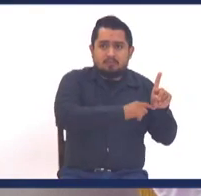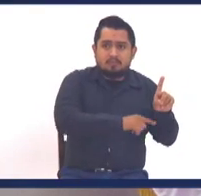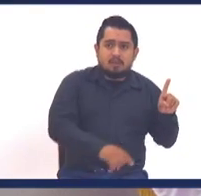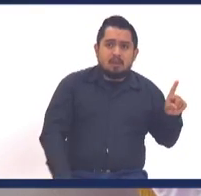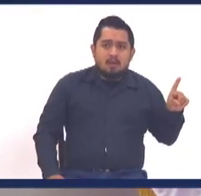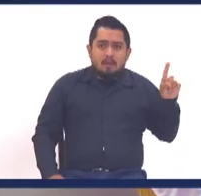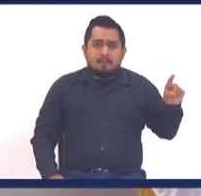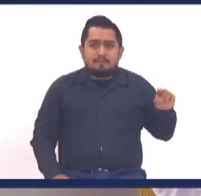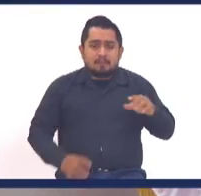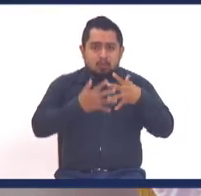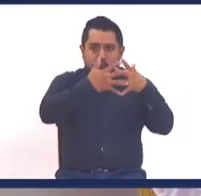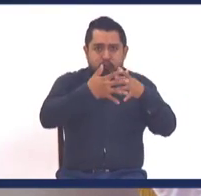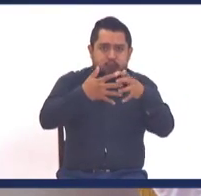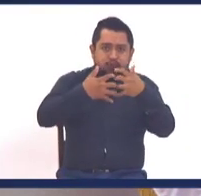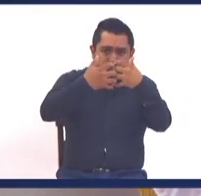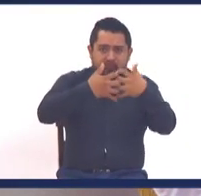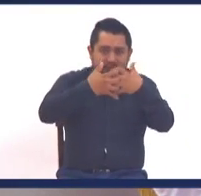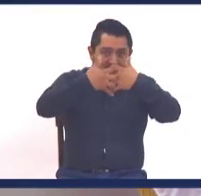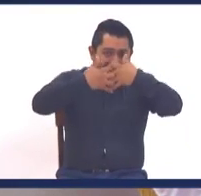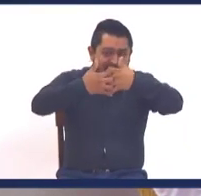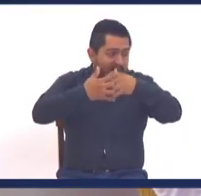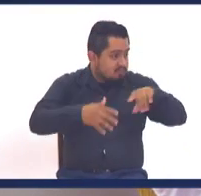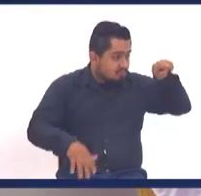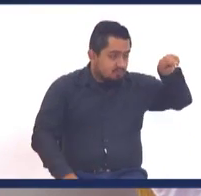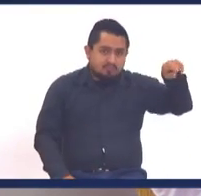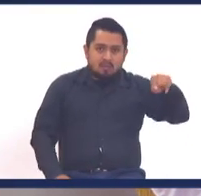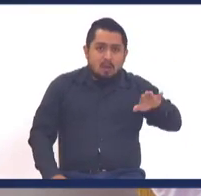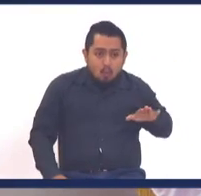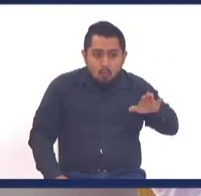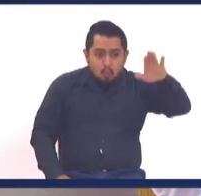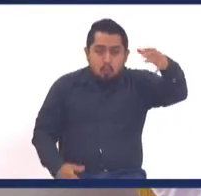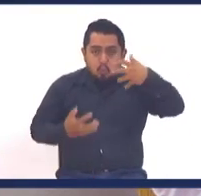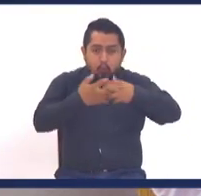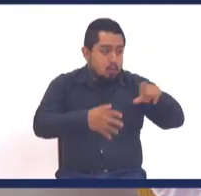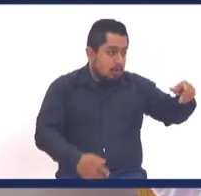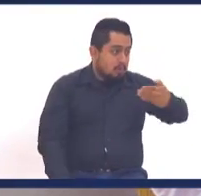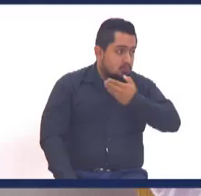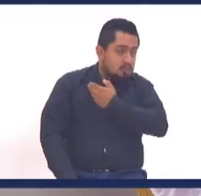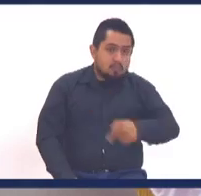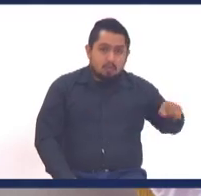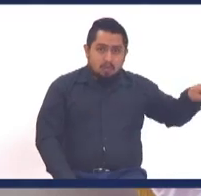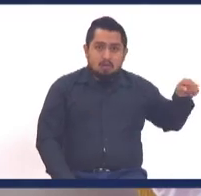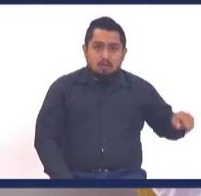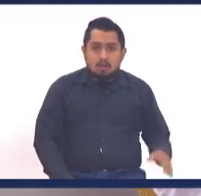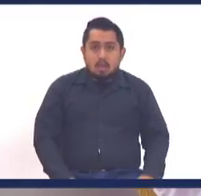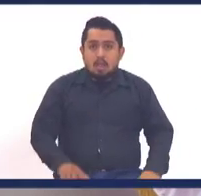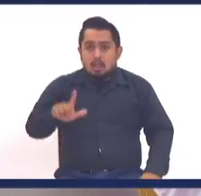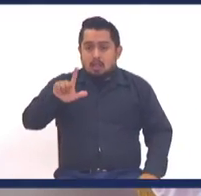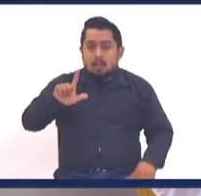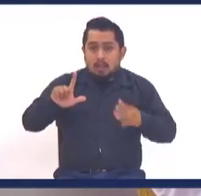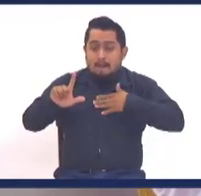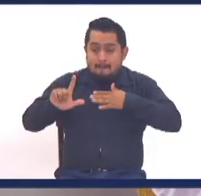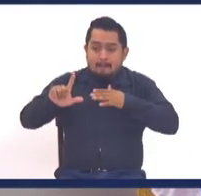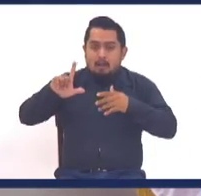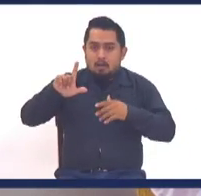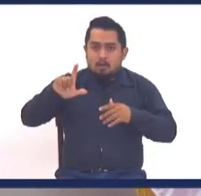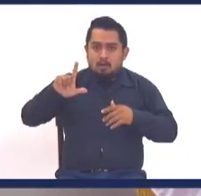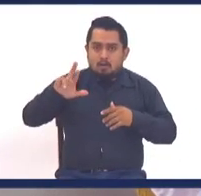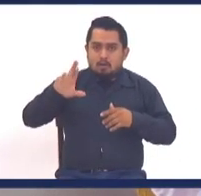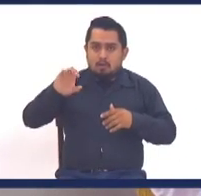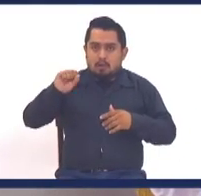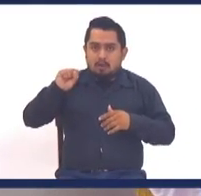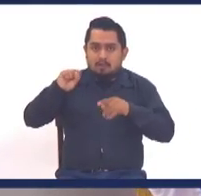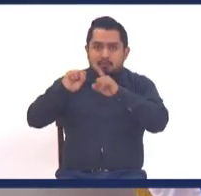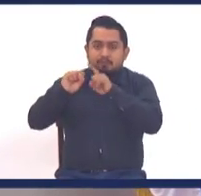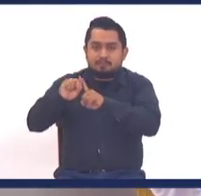BIMI, Baptist International Missions, en el área de aviones, y mi hijo Lucas, que está estudiando aviación, lo hemos conectado, para